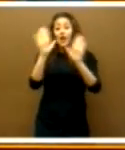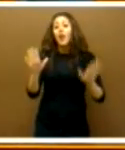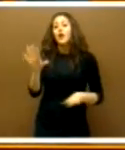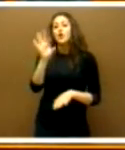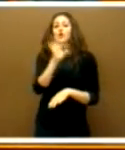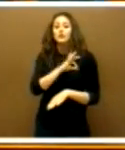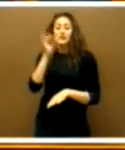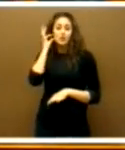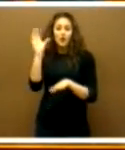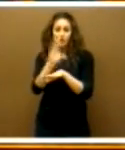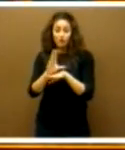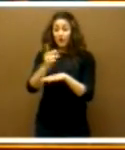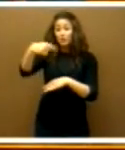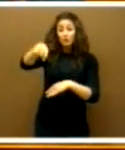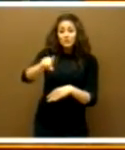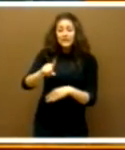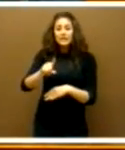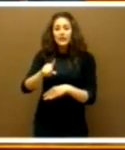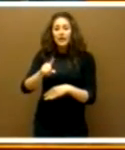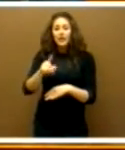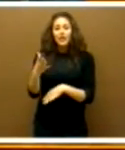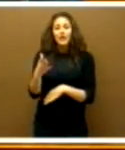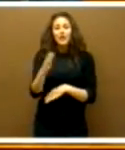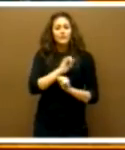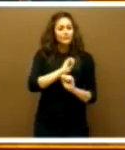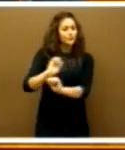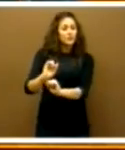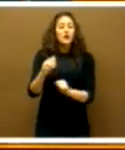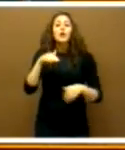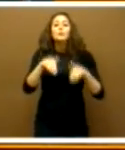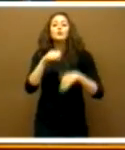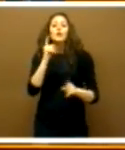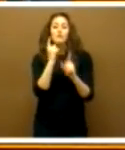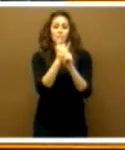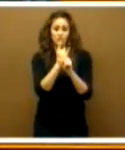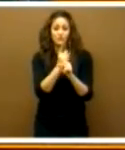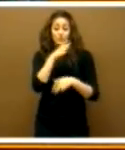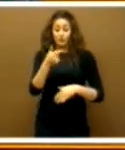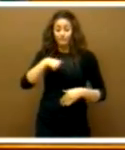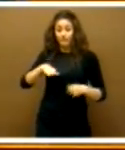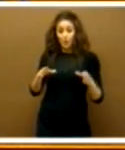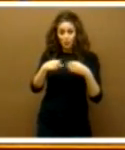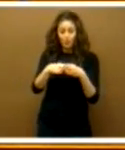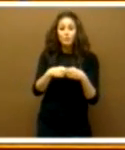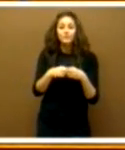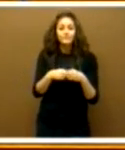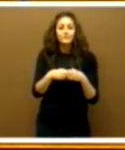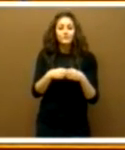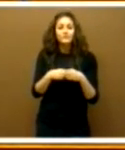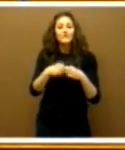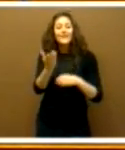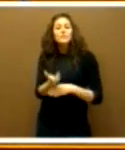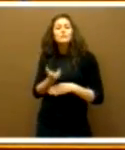consejera, que ustedes rechazaron y que ustedes votaron en contra. Por eso este grupo inicia esta